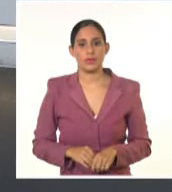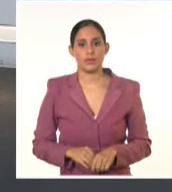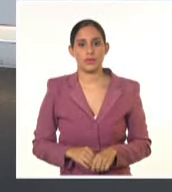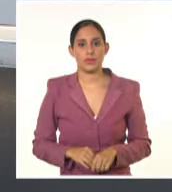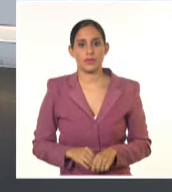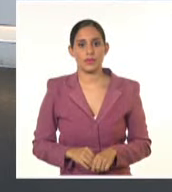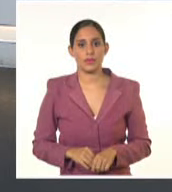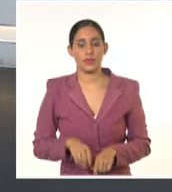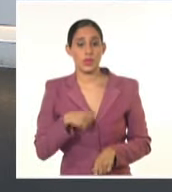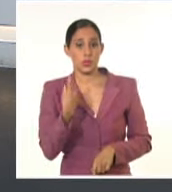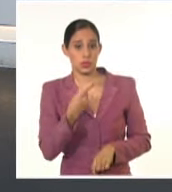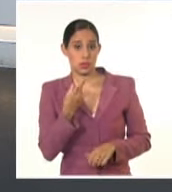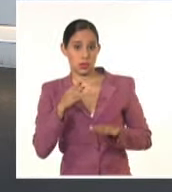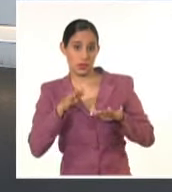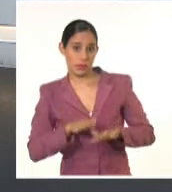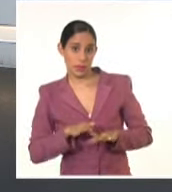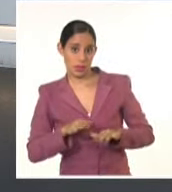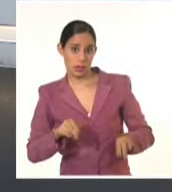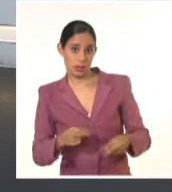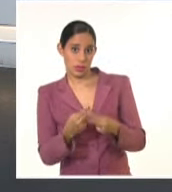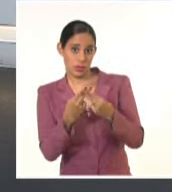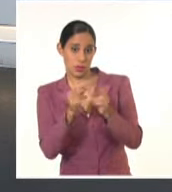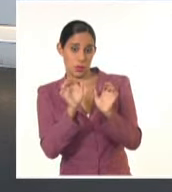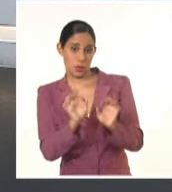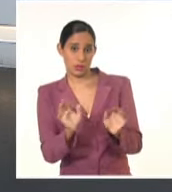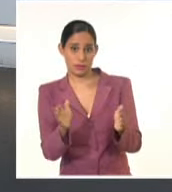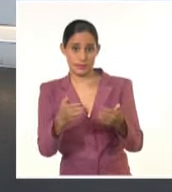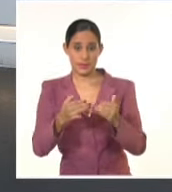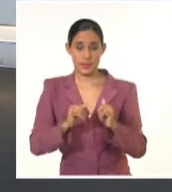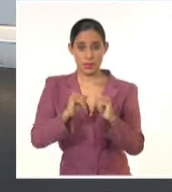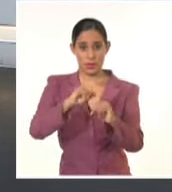Estaremos al tanto de este acontecimiento. Así concluyen las culturales. Muy buenas noches.